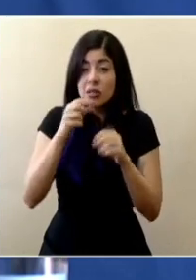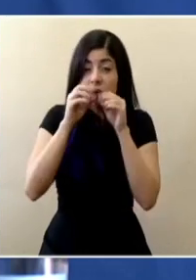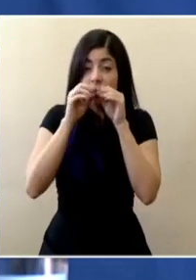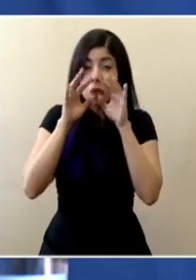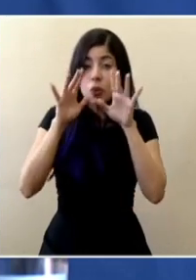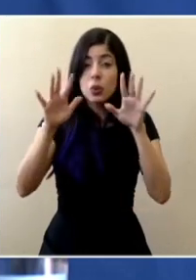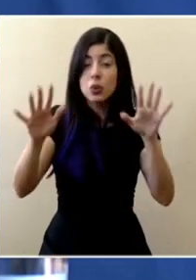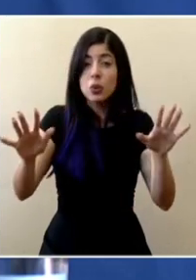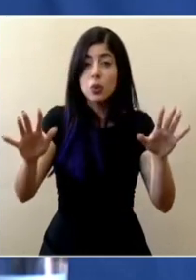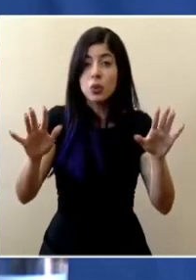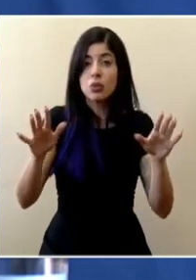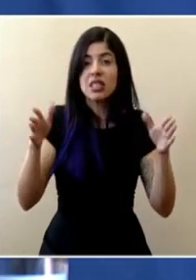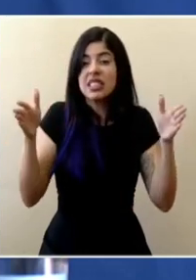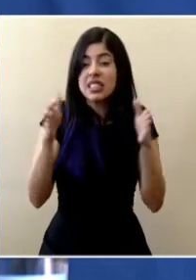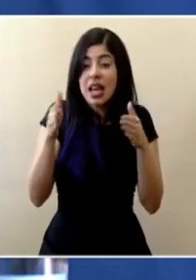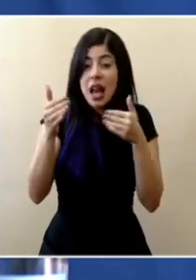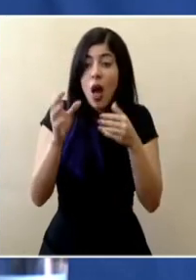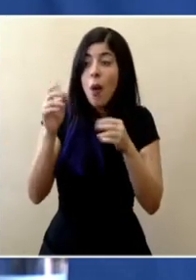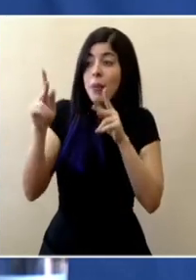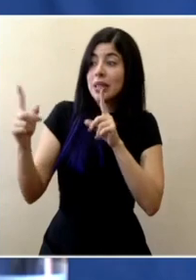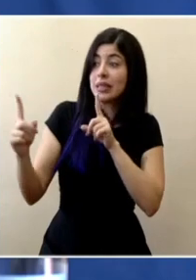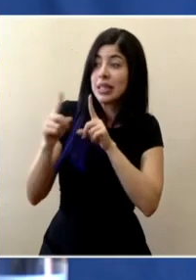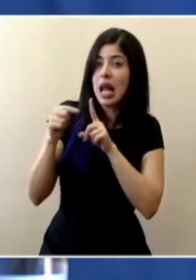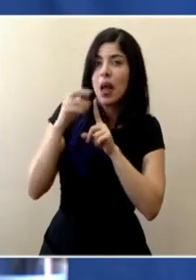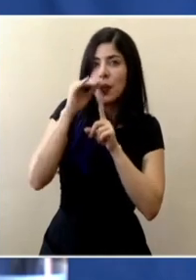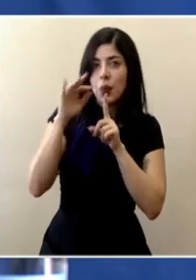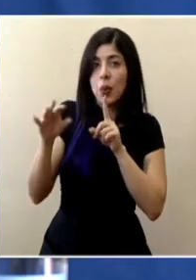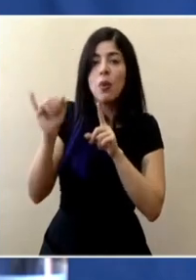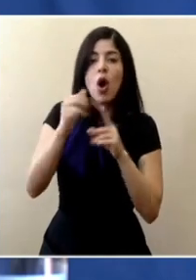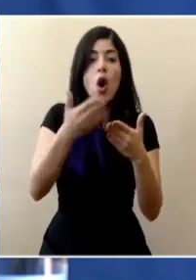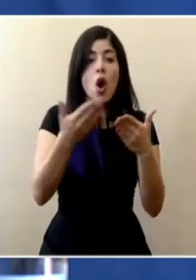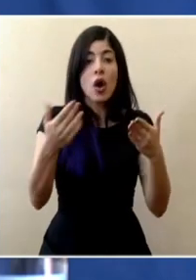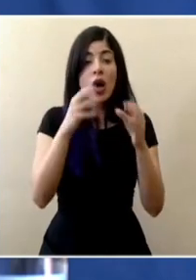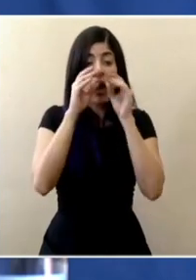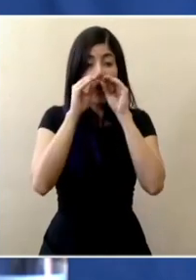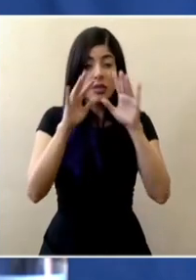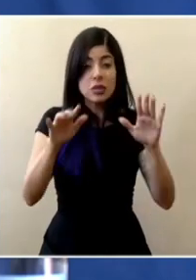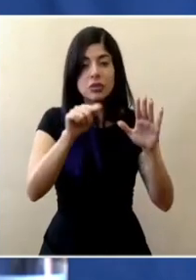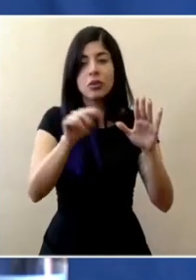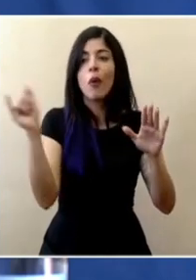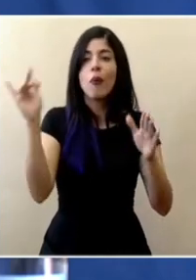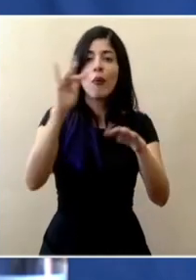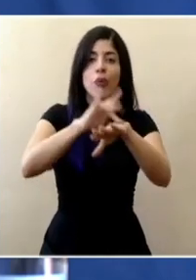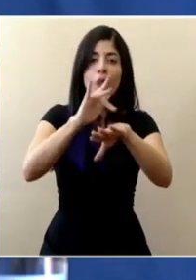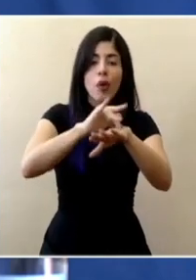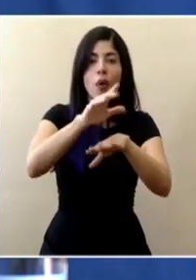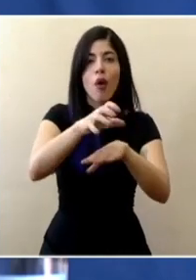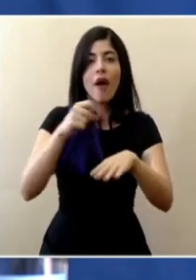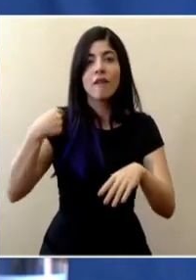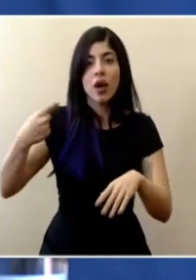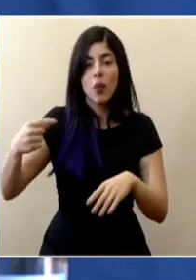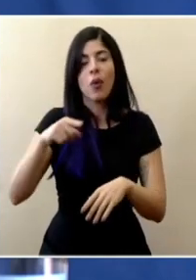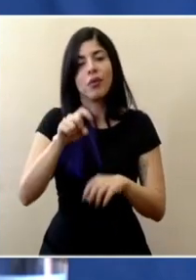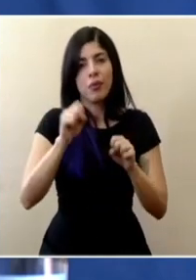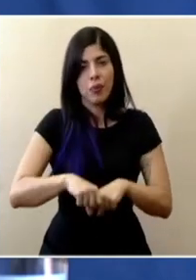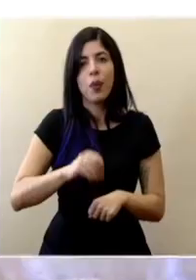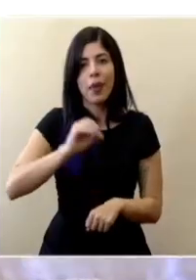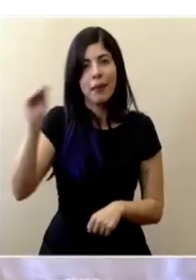un espacio cerrado muy cerca de alguien pero también a través de los objetos que manipulamos con frecuencia